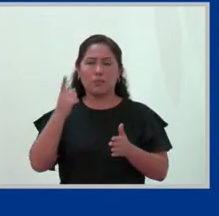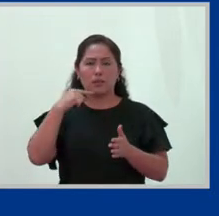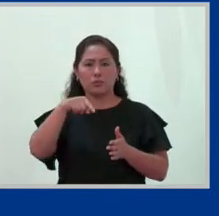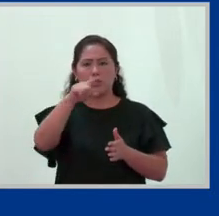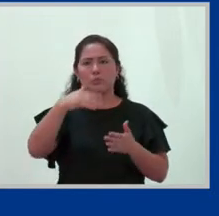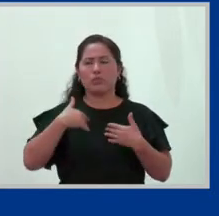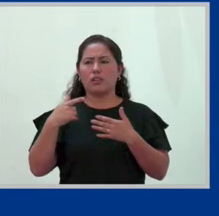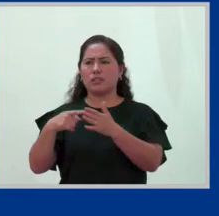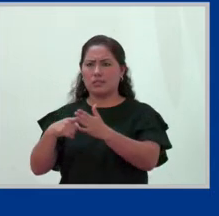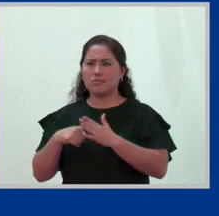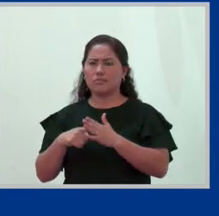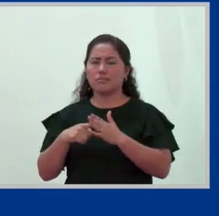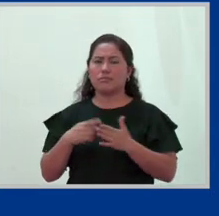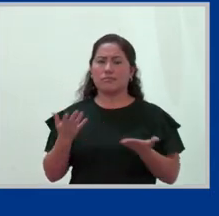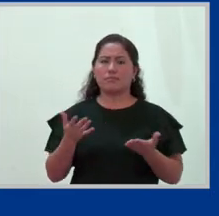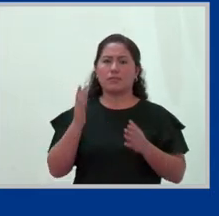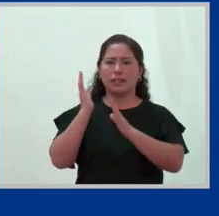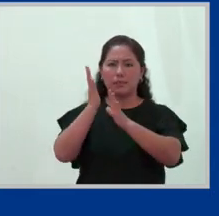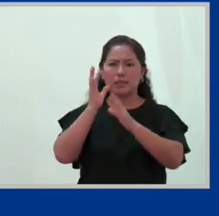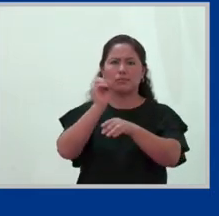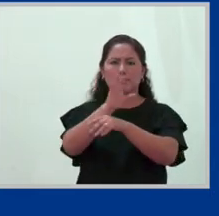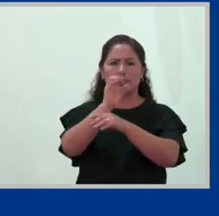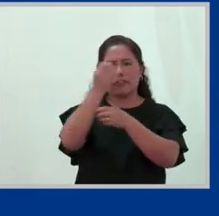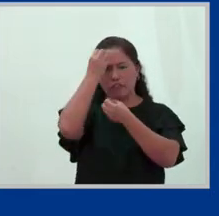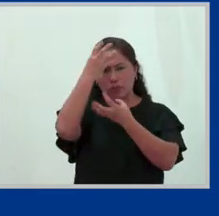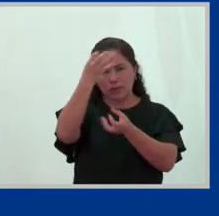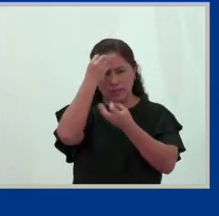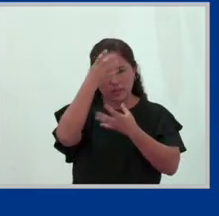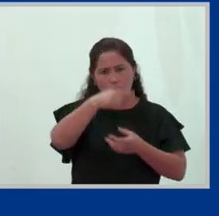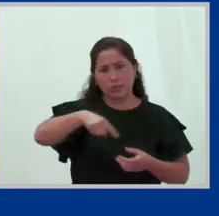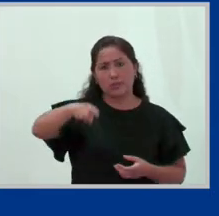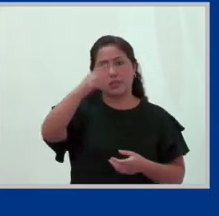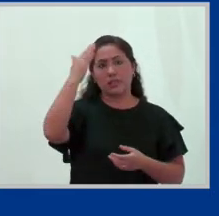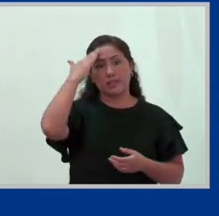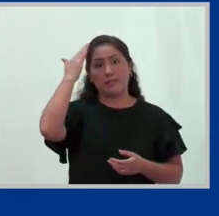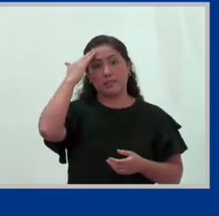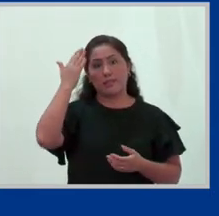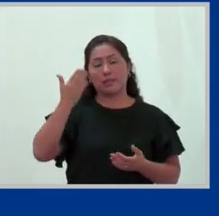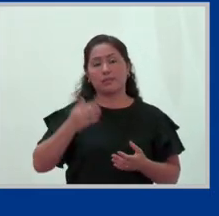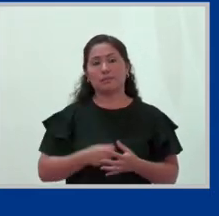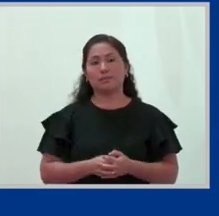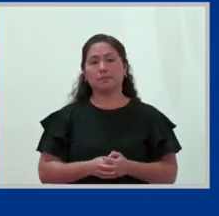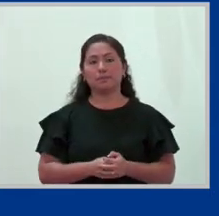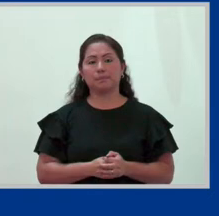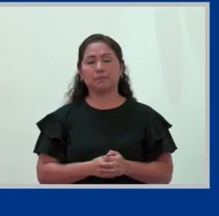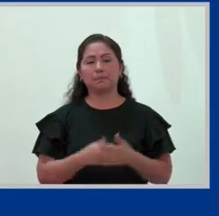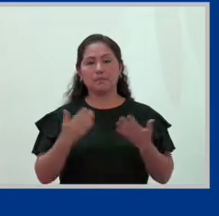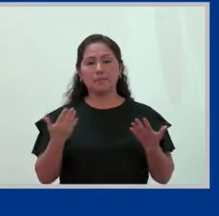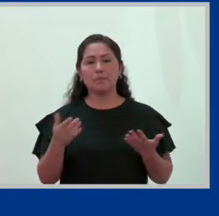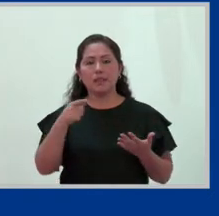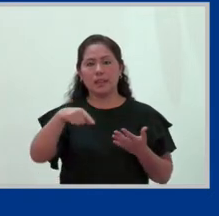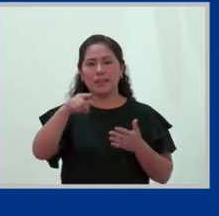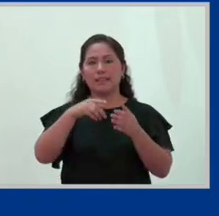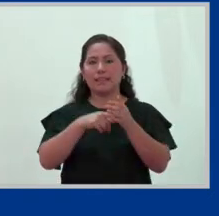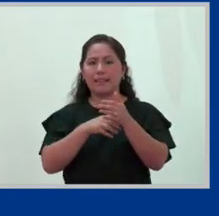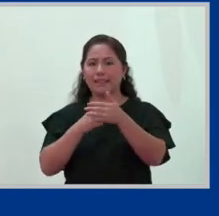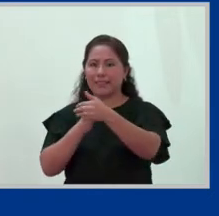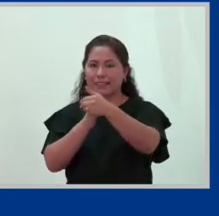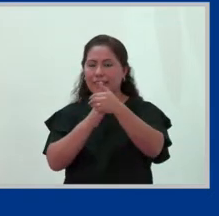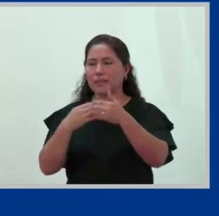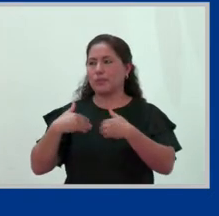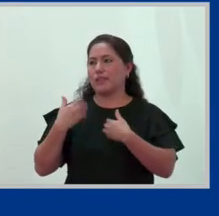La capacitación, la sensibilización, la información es poder. Y esta es una de las vías de poder transmitirla.